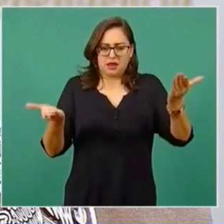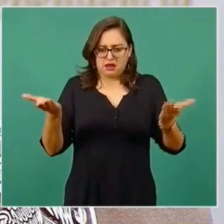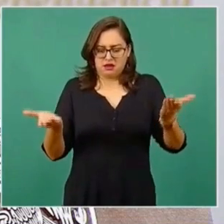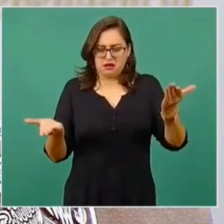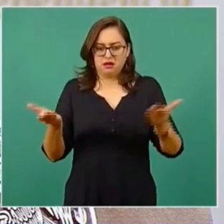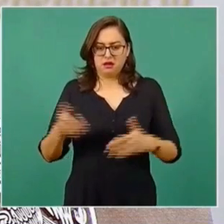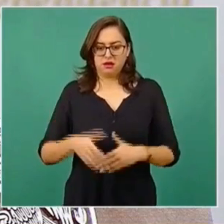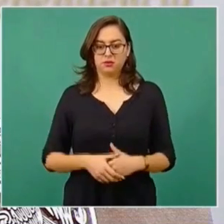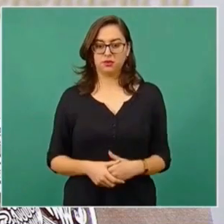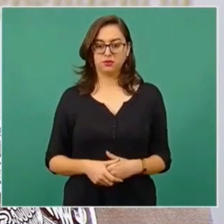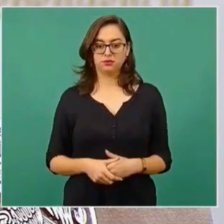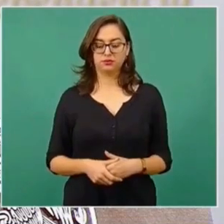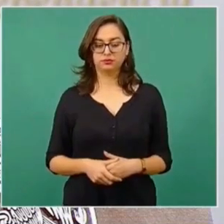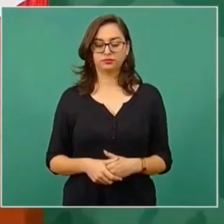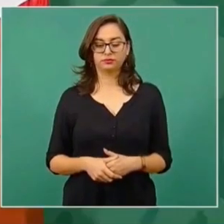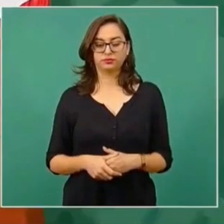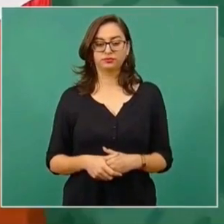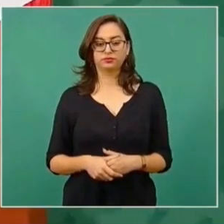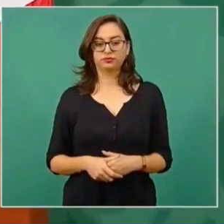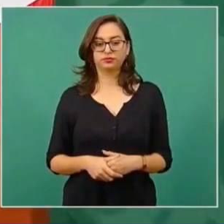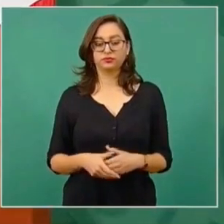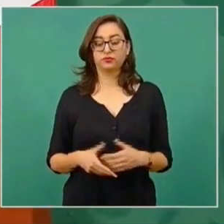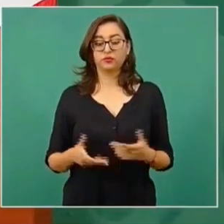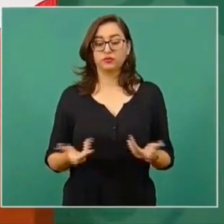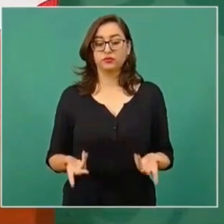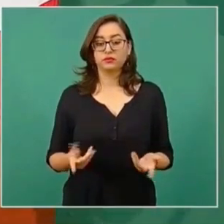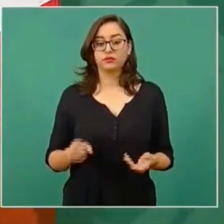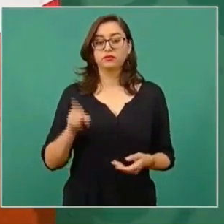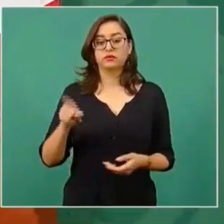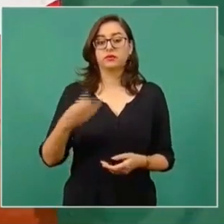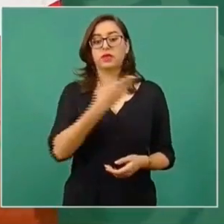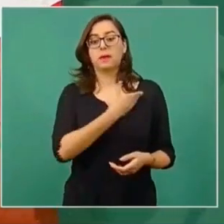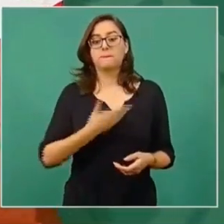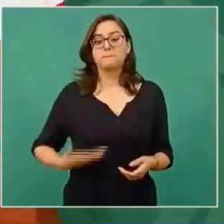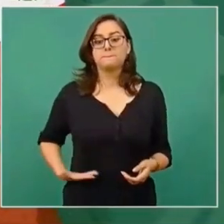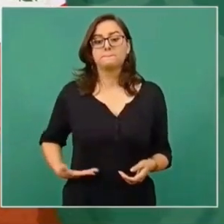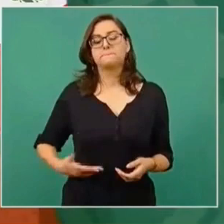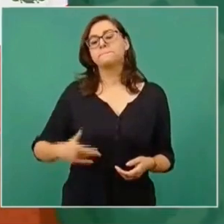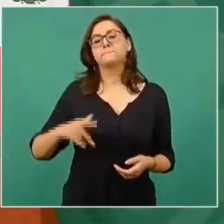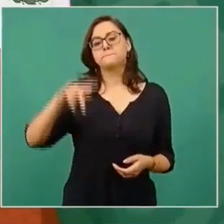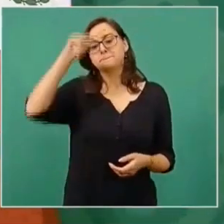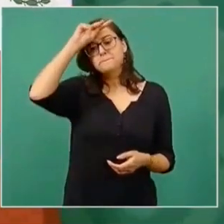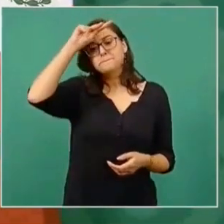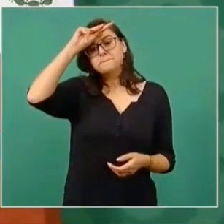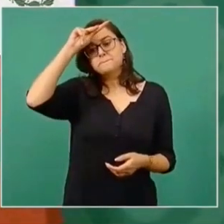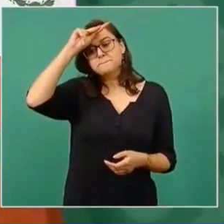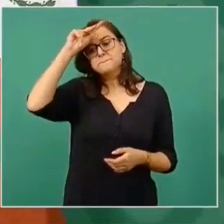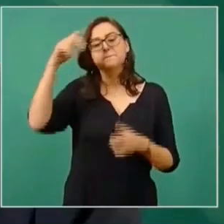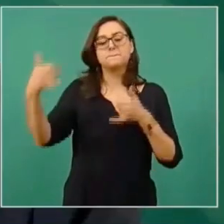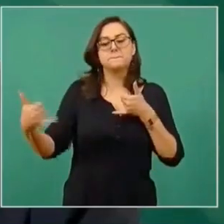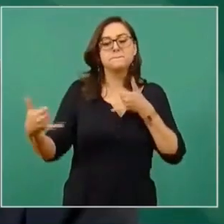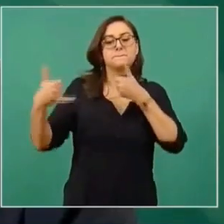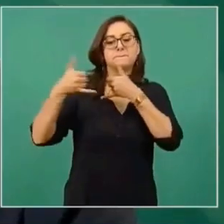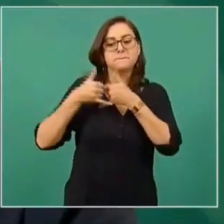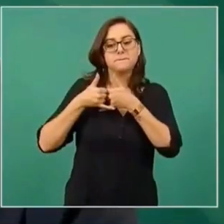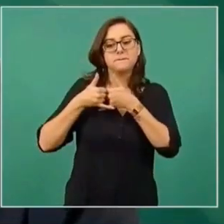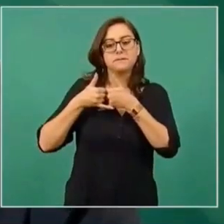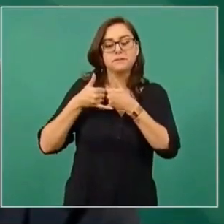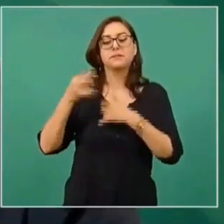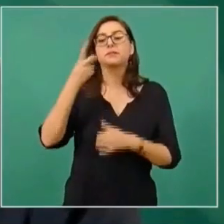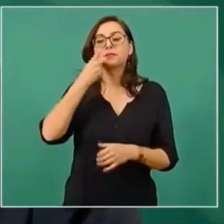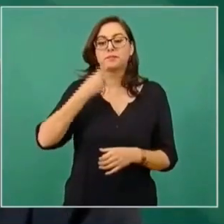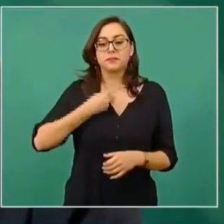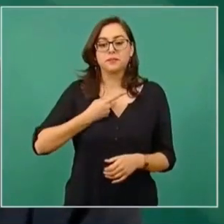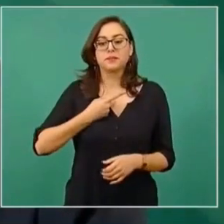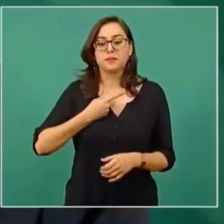me habla el presidente del Perú, me dice